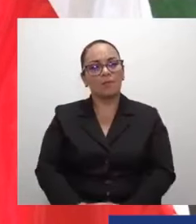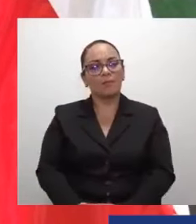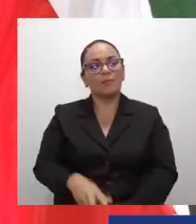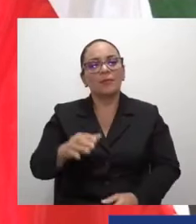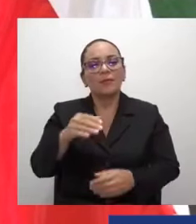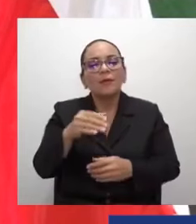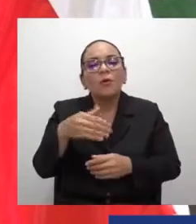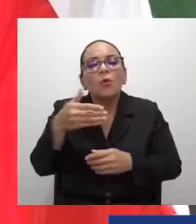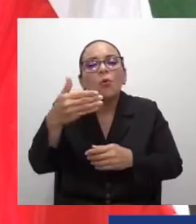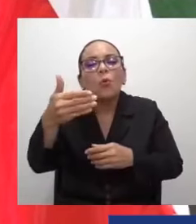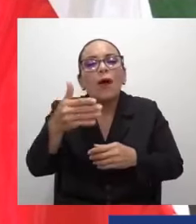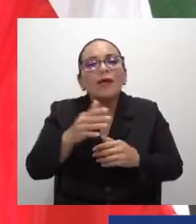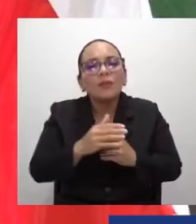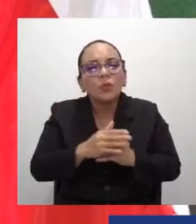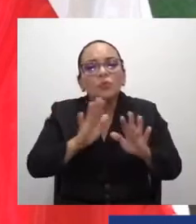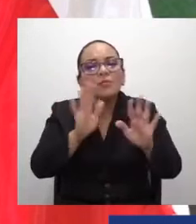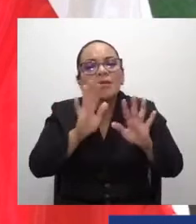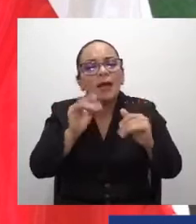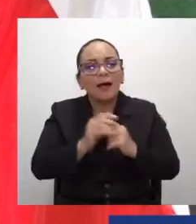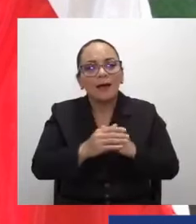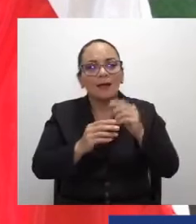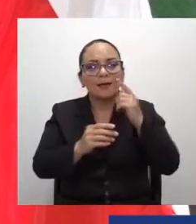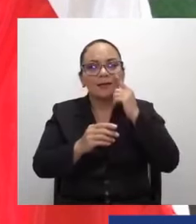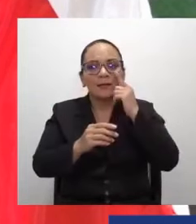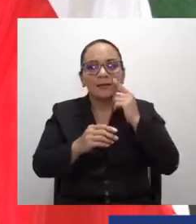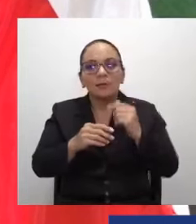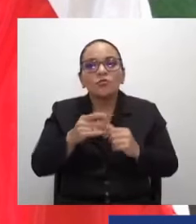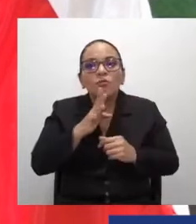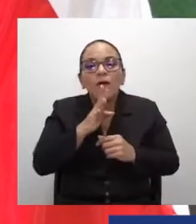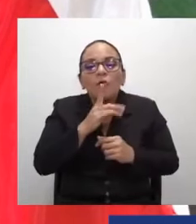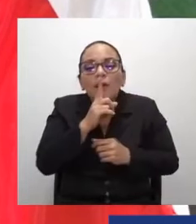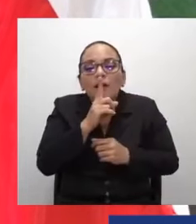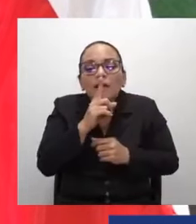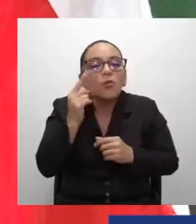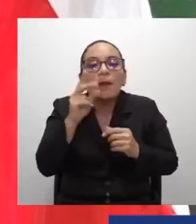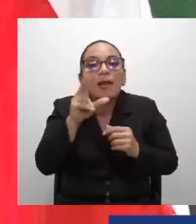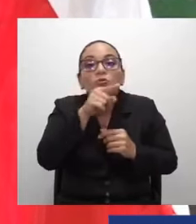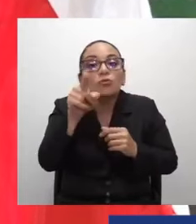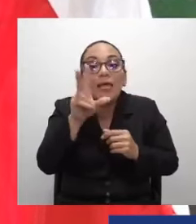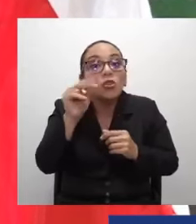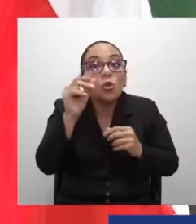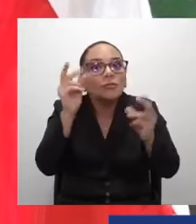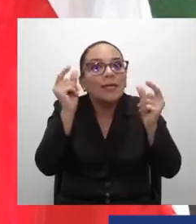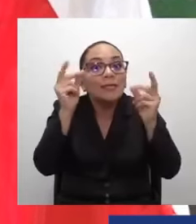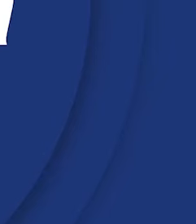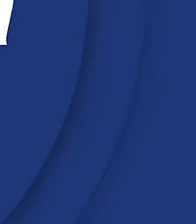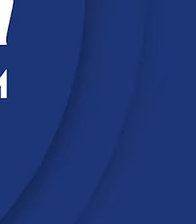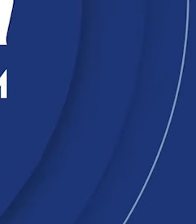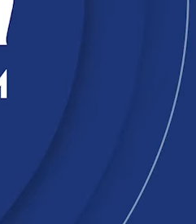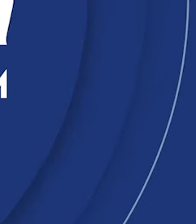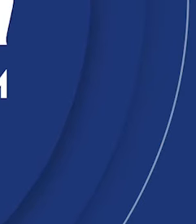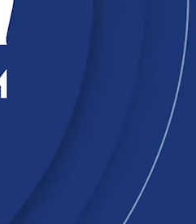van a dejar de poses? Pero les hablo calladitos para que no se despierten muchos. Un abrazo.